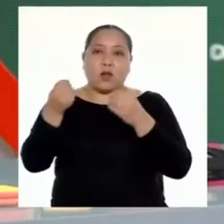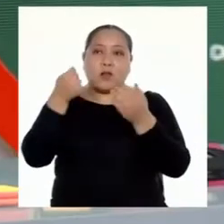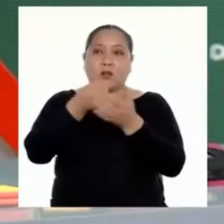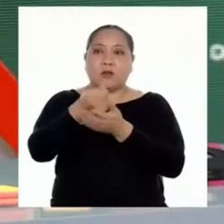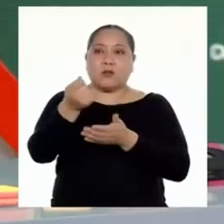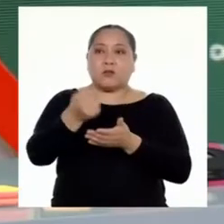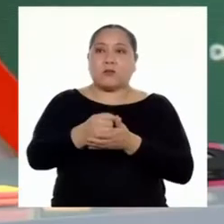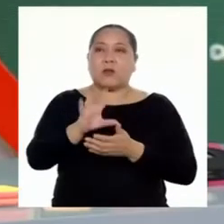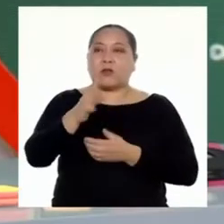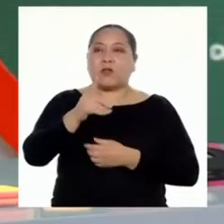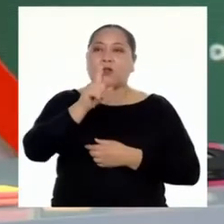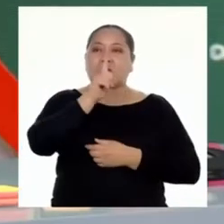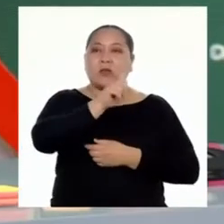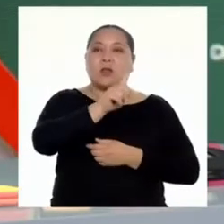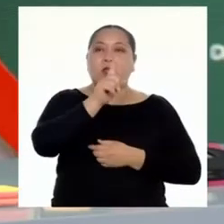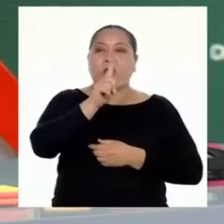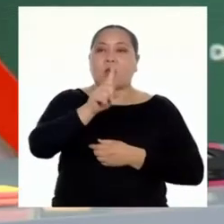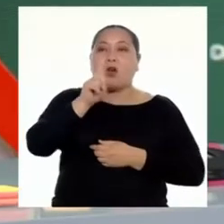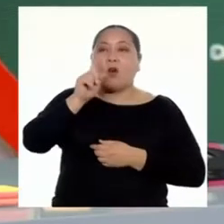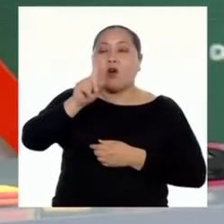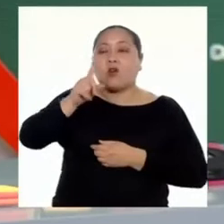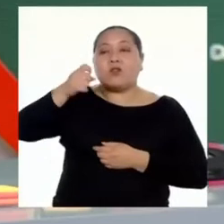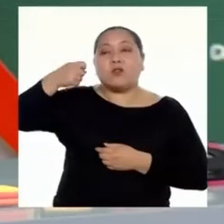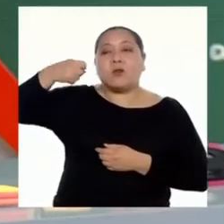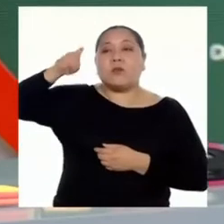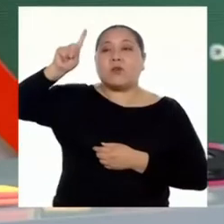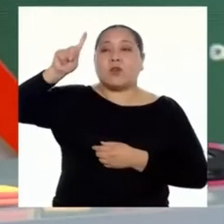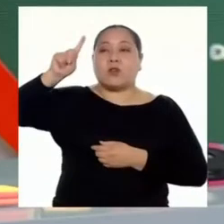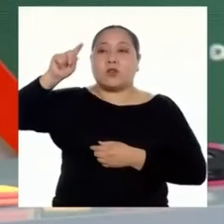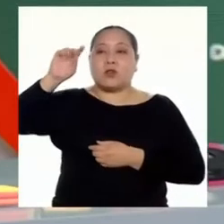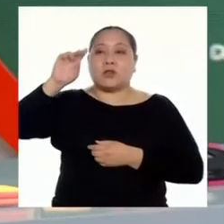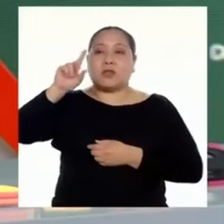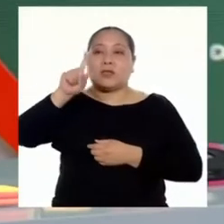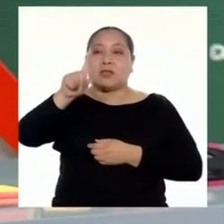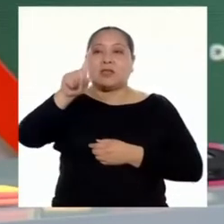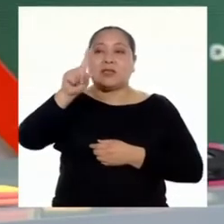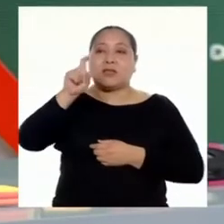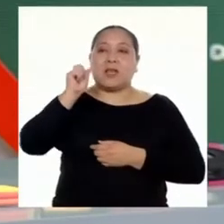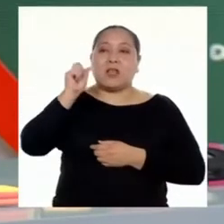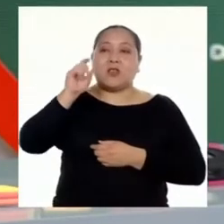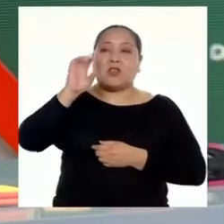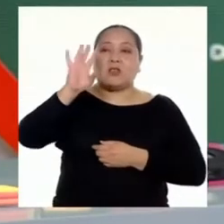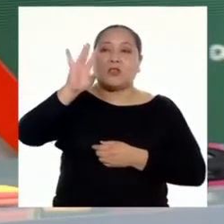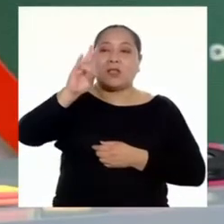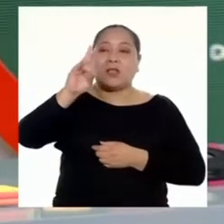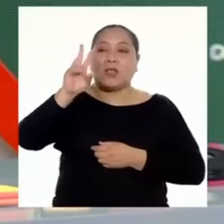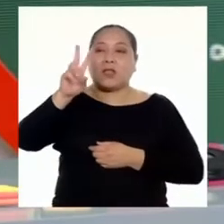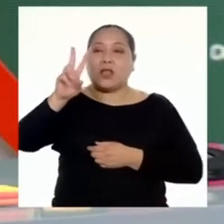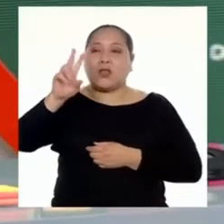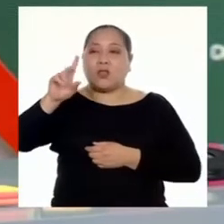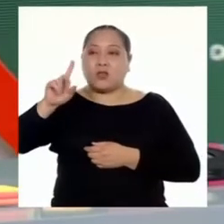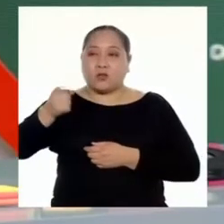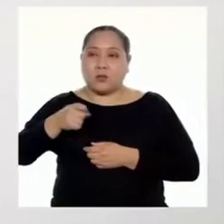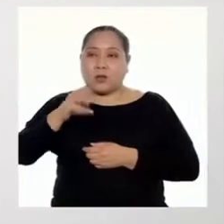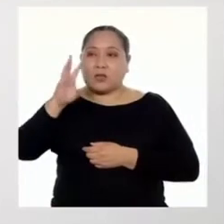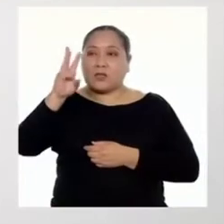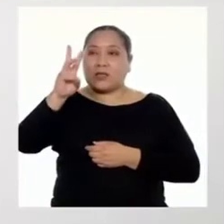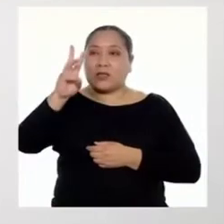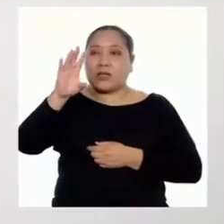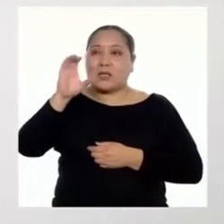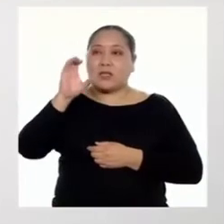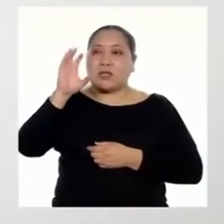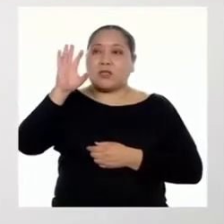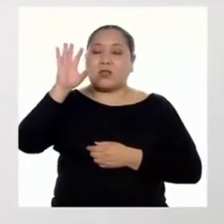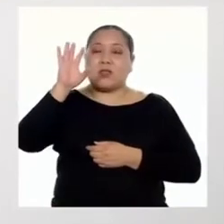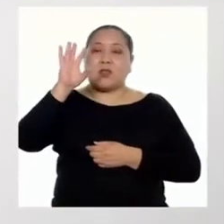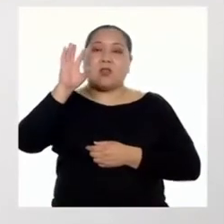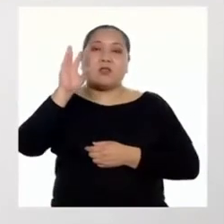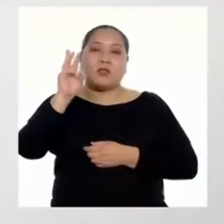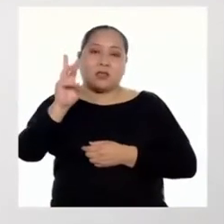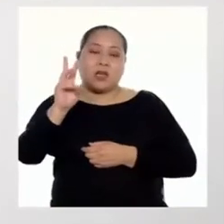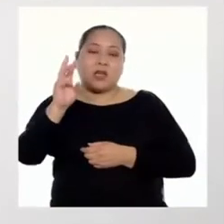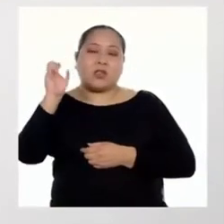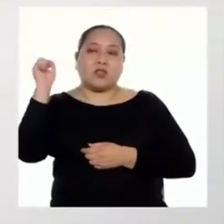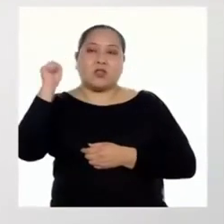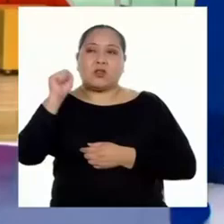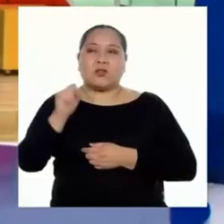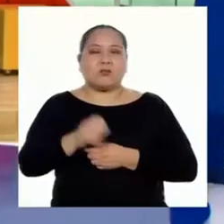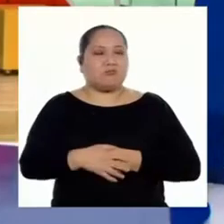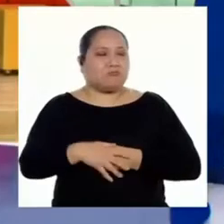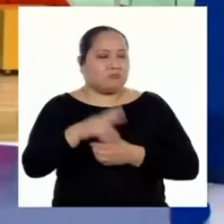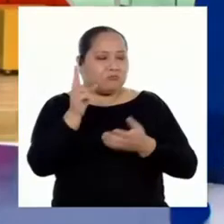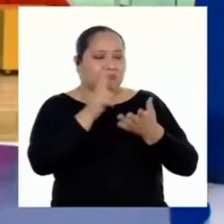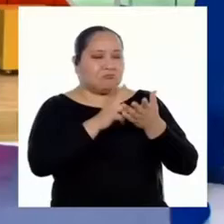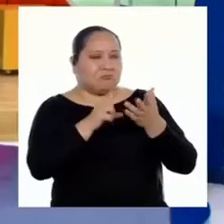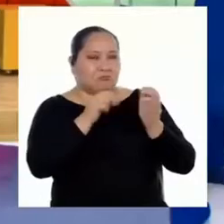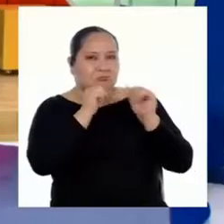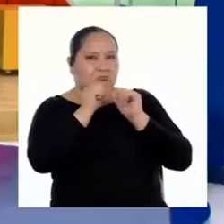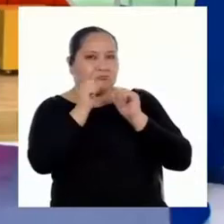se invirtió un total de 111.172.606 soles. Qué bien lees las cifras, Jeremis.